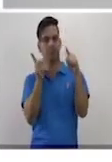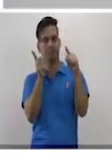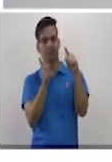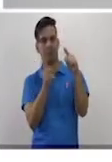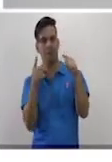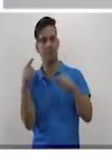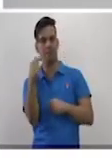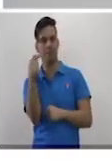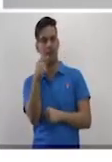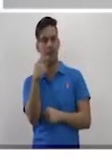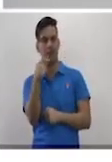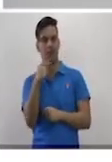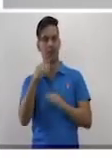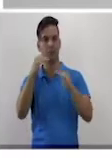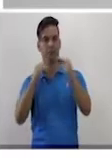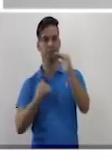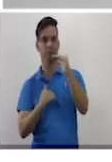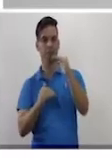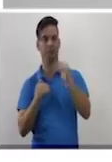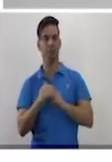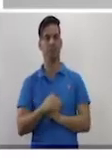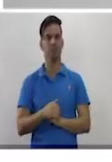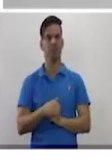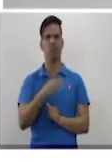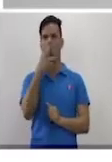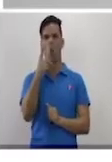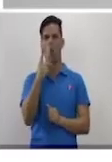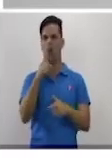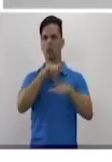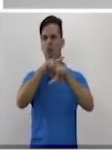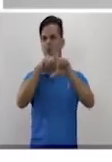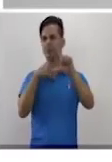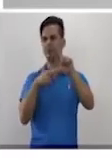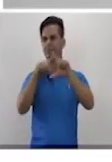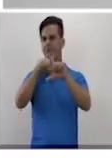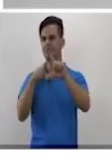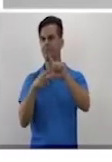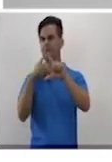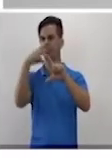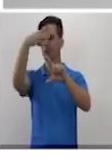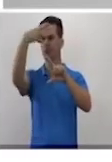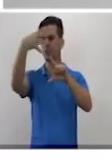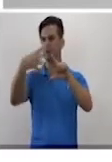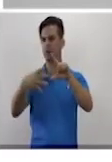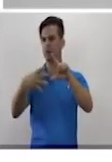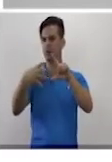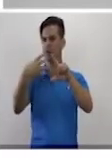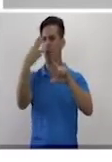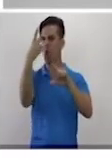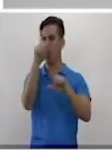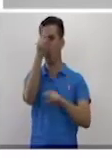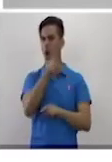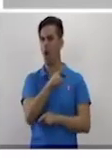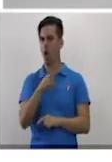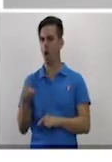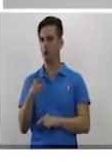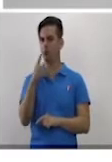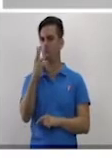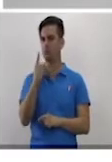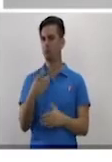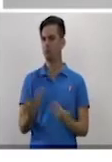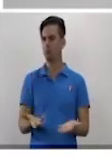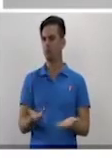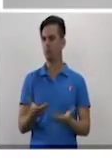Determina la amplitud de cada ángulo. Si te es necesario, lo lees en voz baja